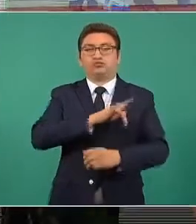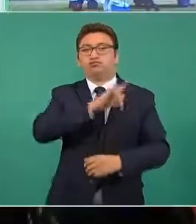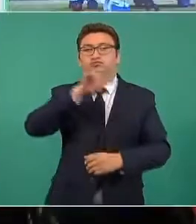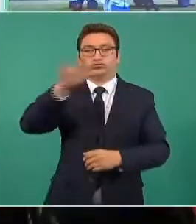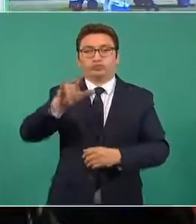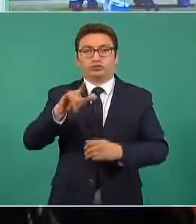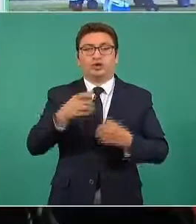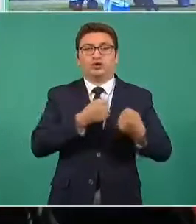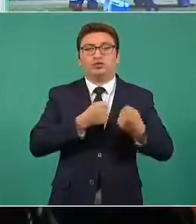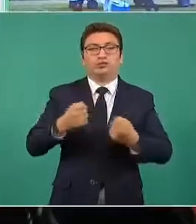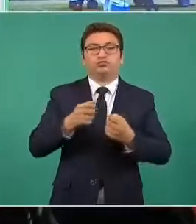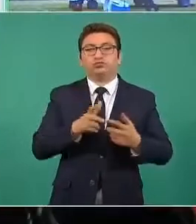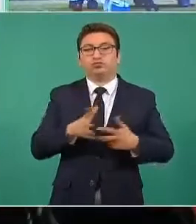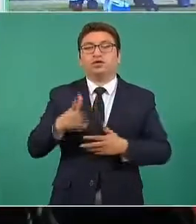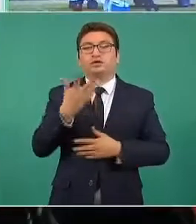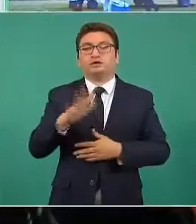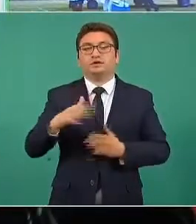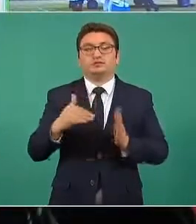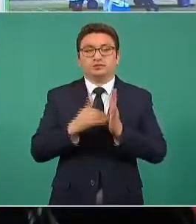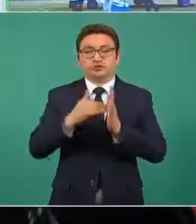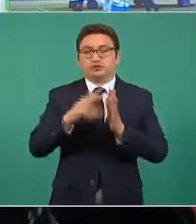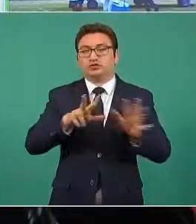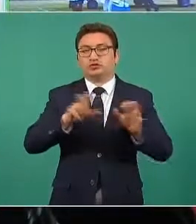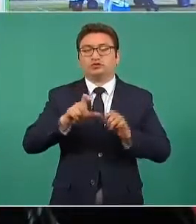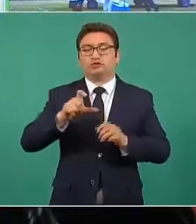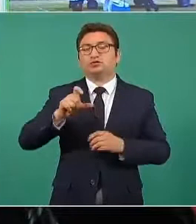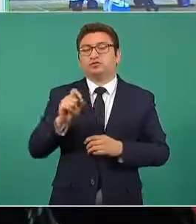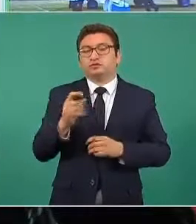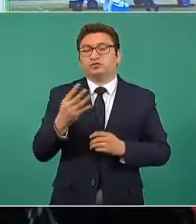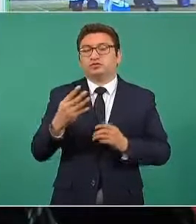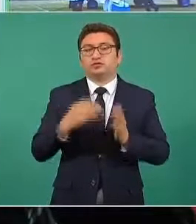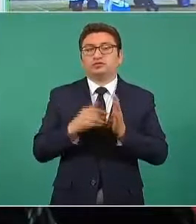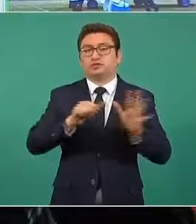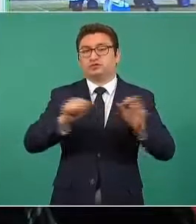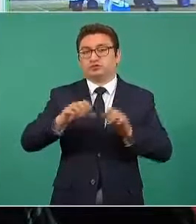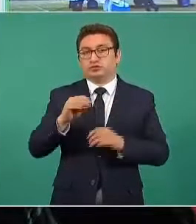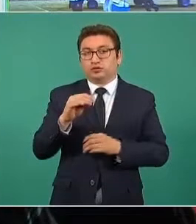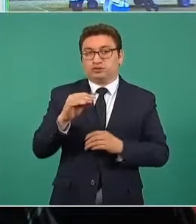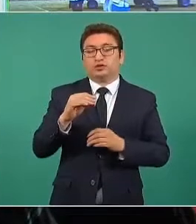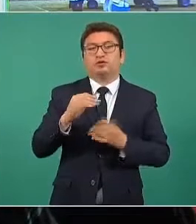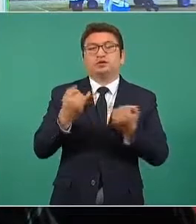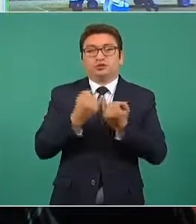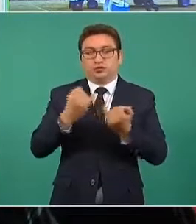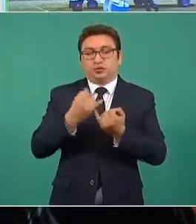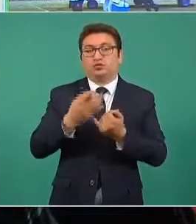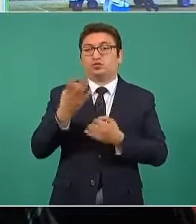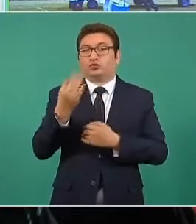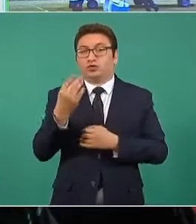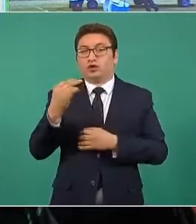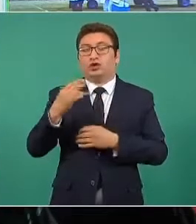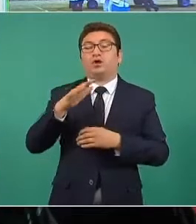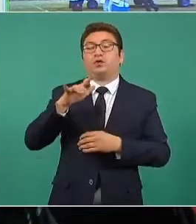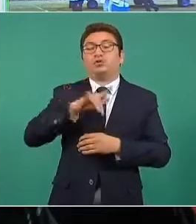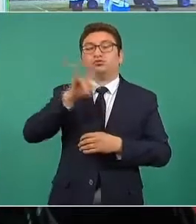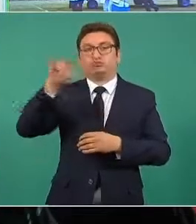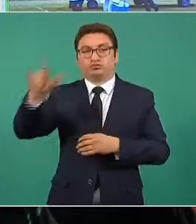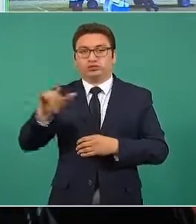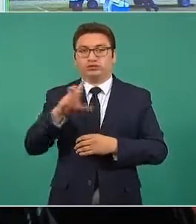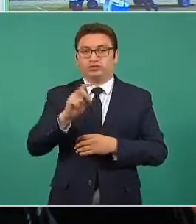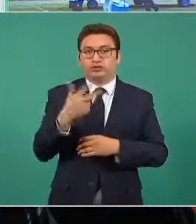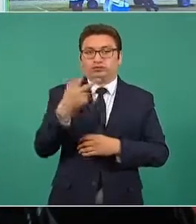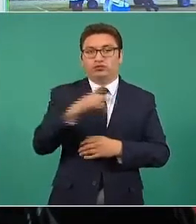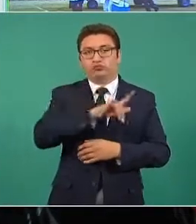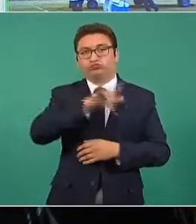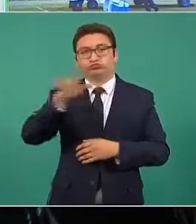terrestre, 10 millones 854 mil 690 en nueve aeronaves y 38 operaciones aéreas,